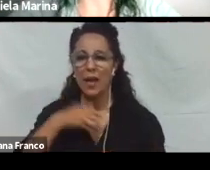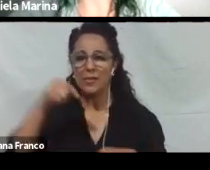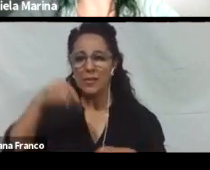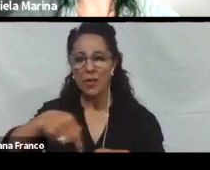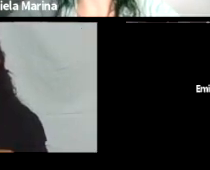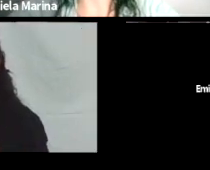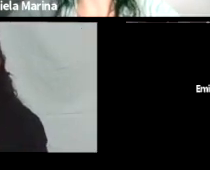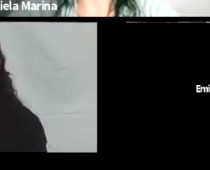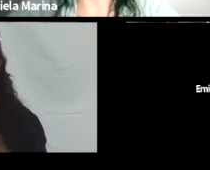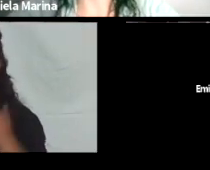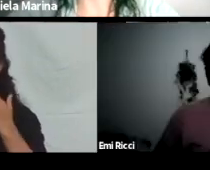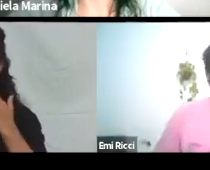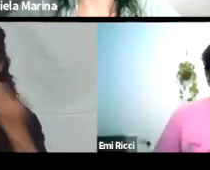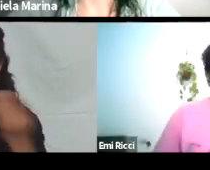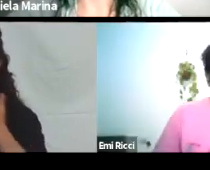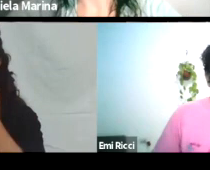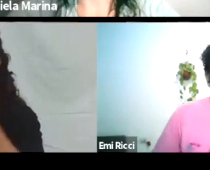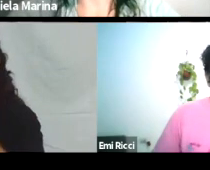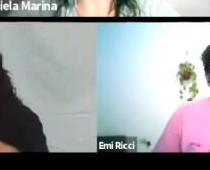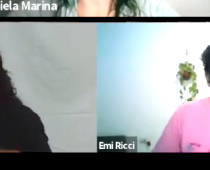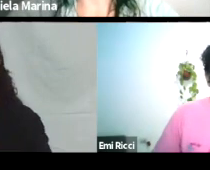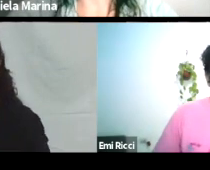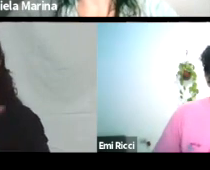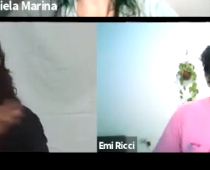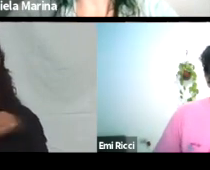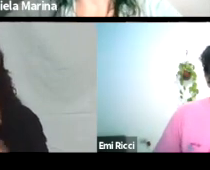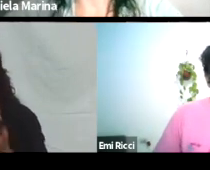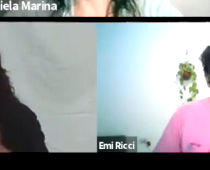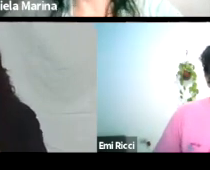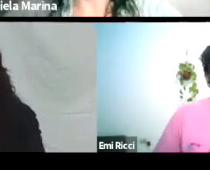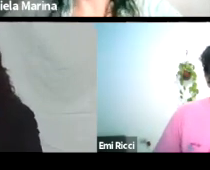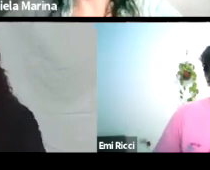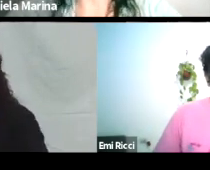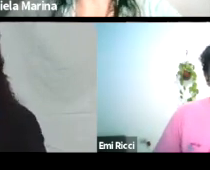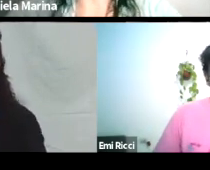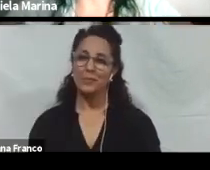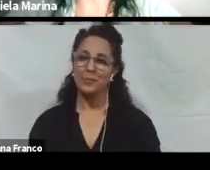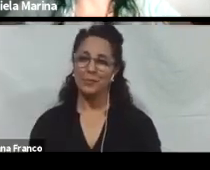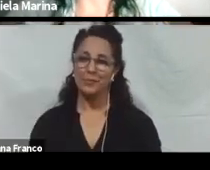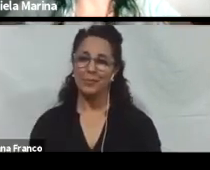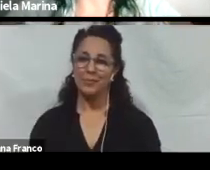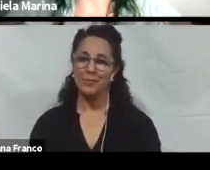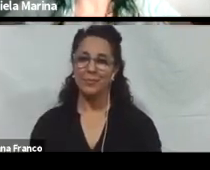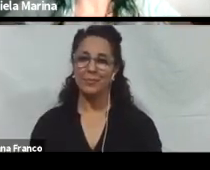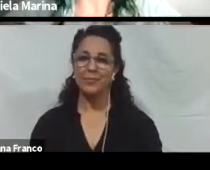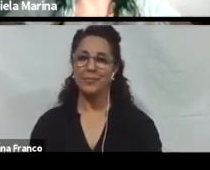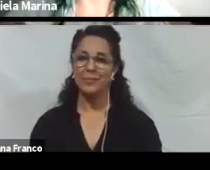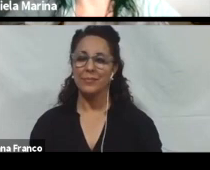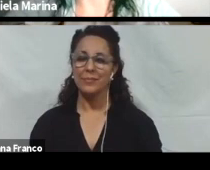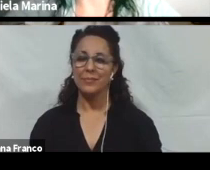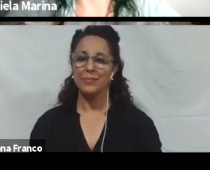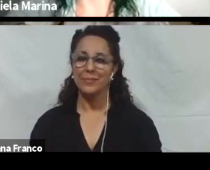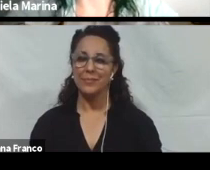Muchas gracias a todos. Por participar. Gracias Evi. Por encargarte. las preguntas.